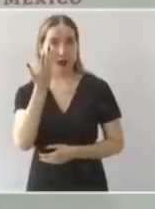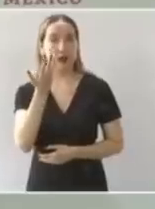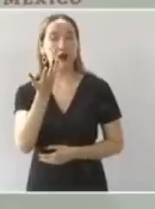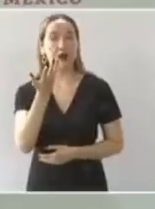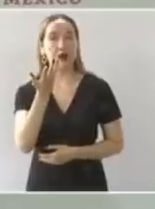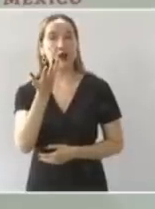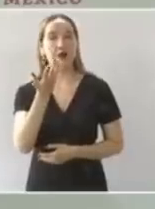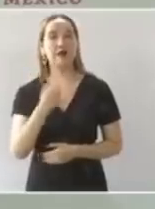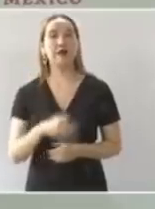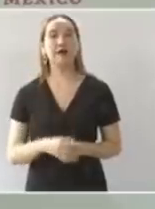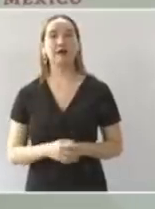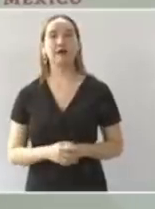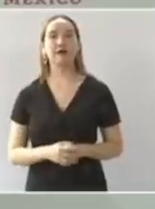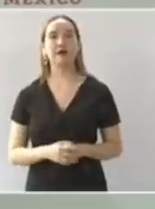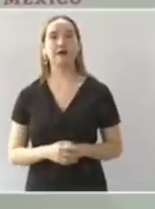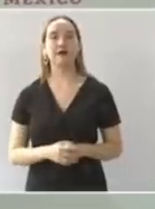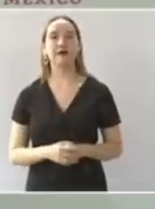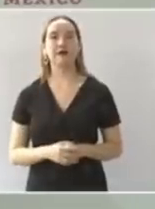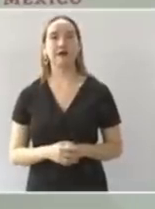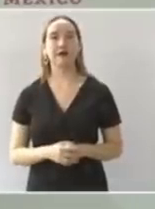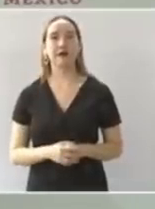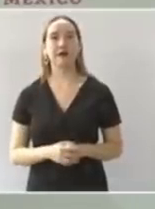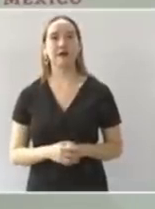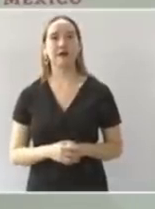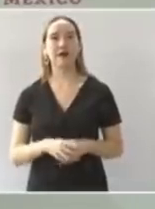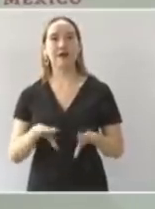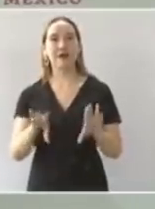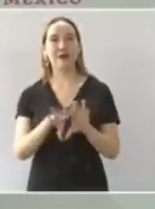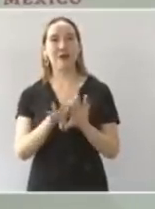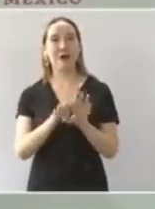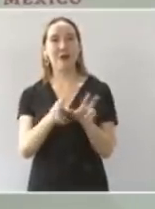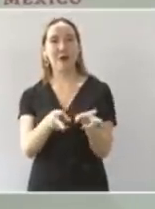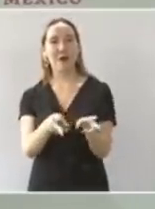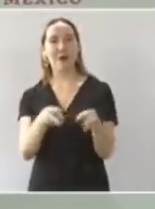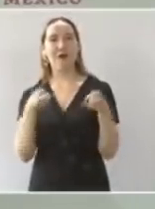no permitimos la robadera